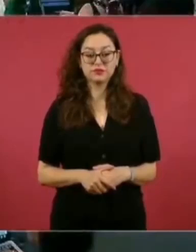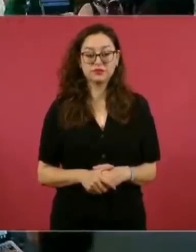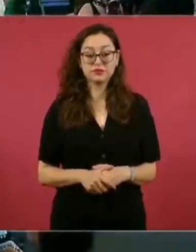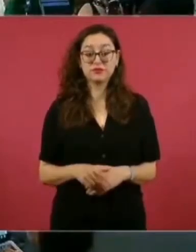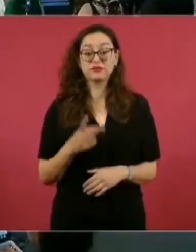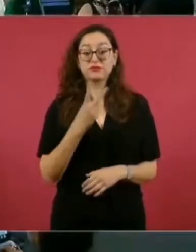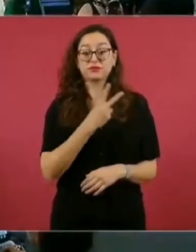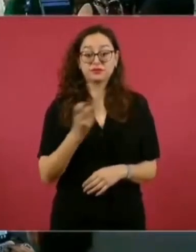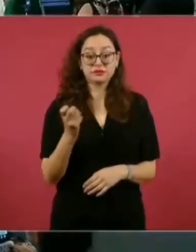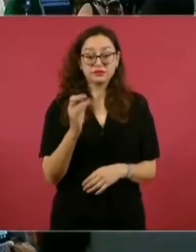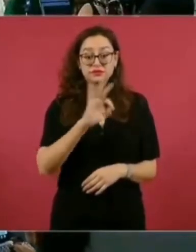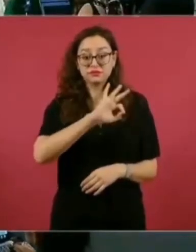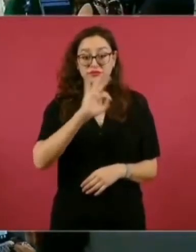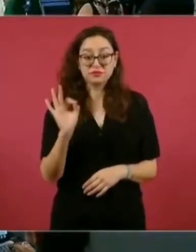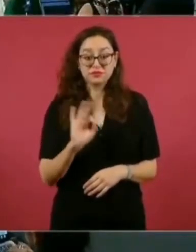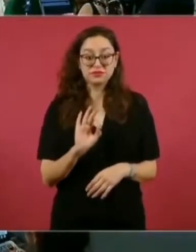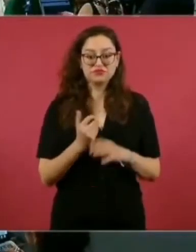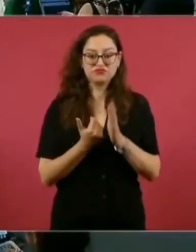200 por ciento,